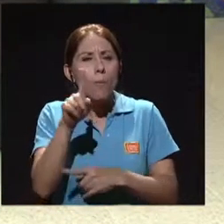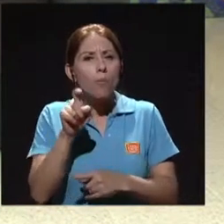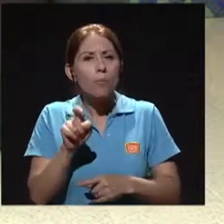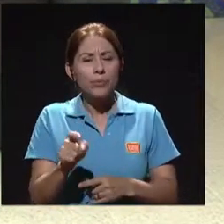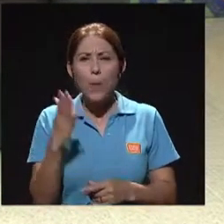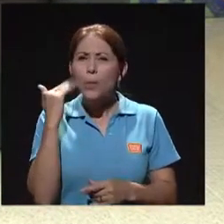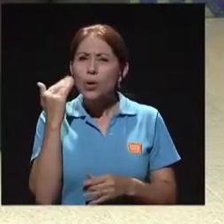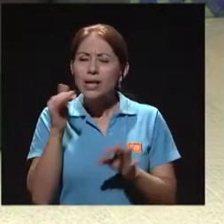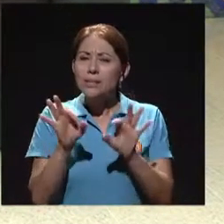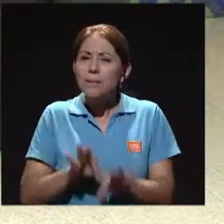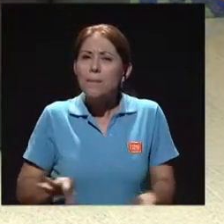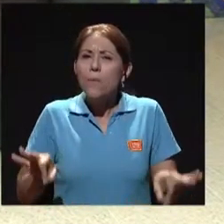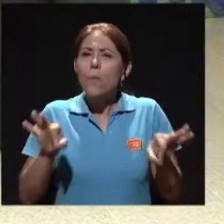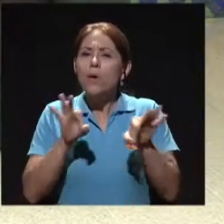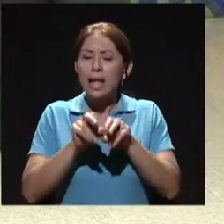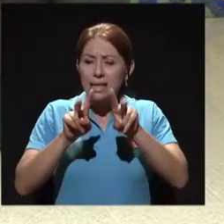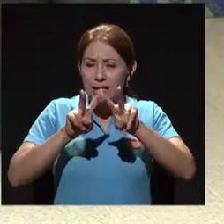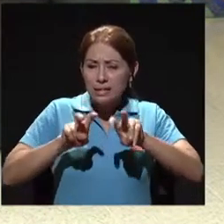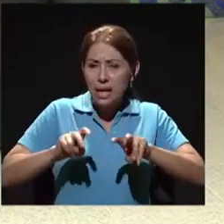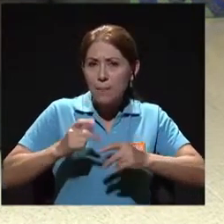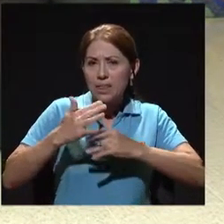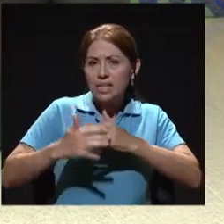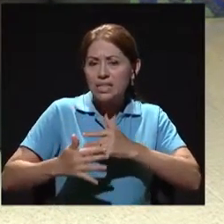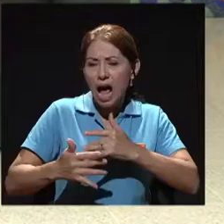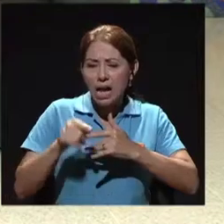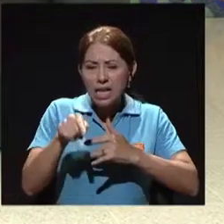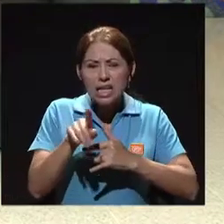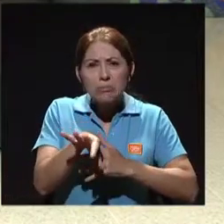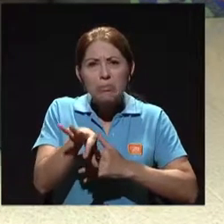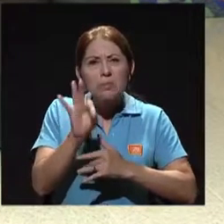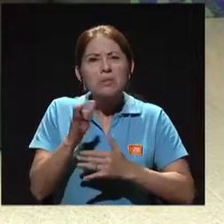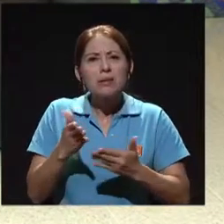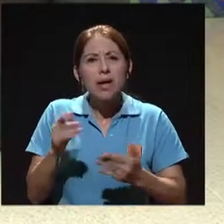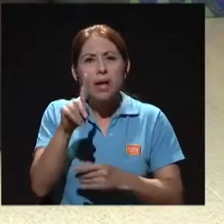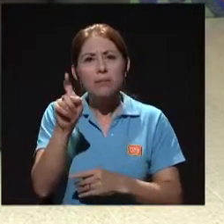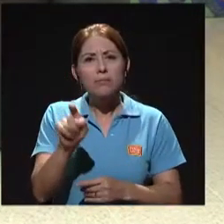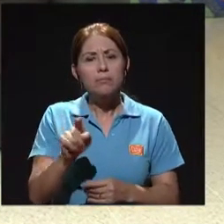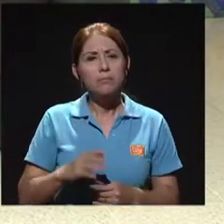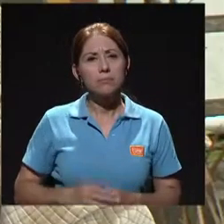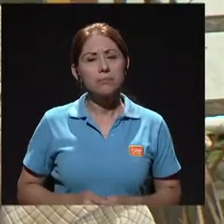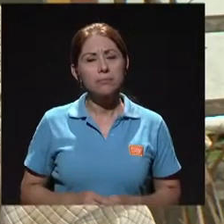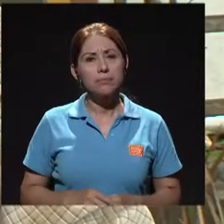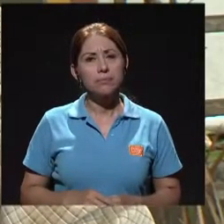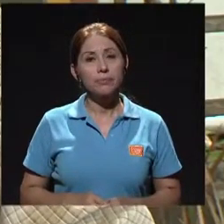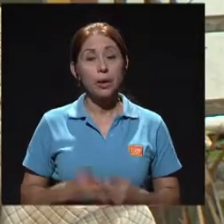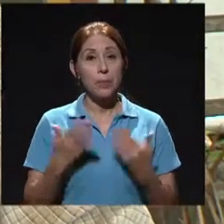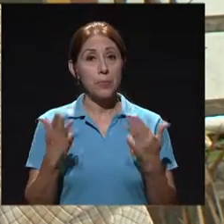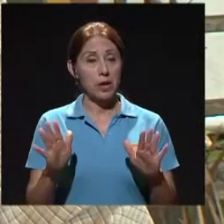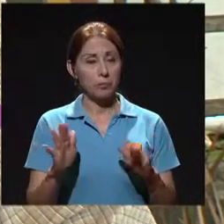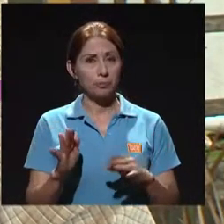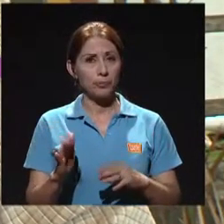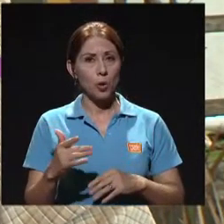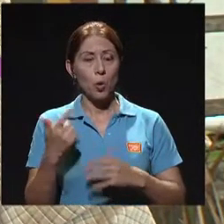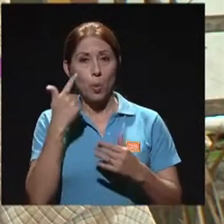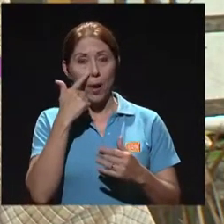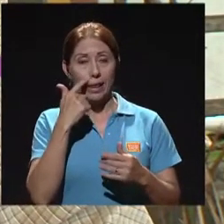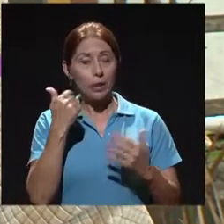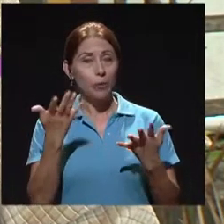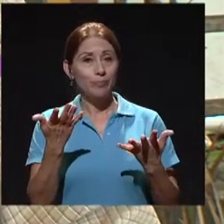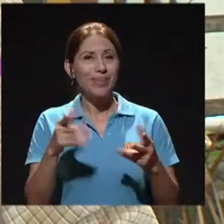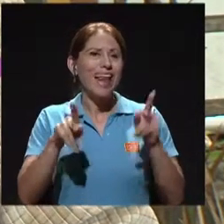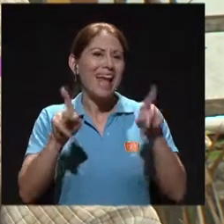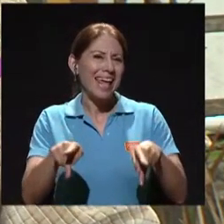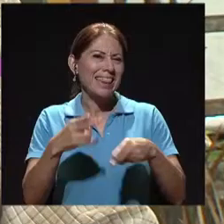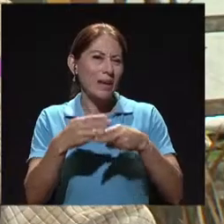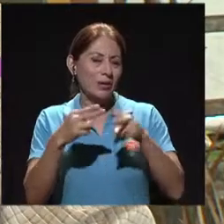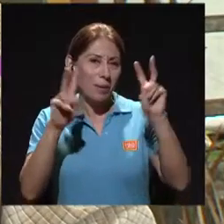clave este examen de sangre y qué es lo que se busca? Sería importante que usted nos comente. Bueno, el examen de sangre, que es como la